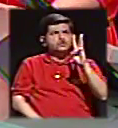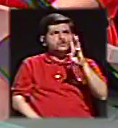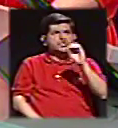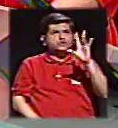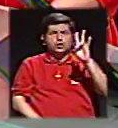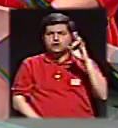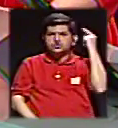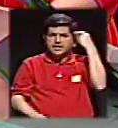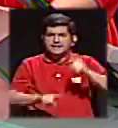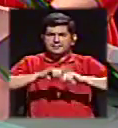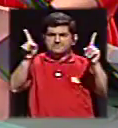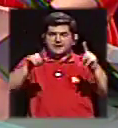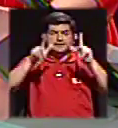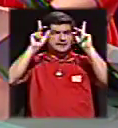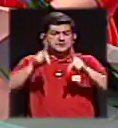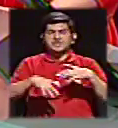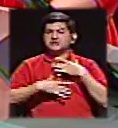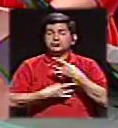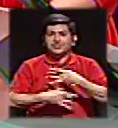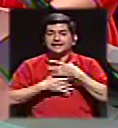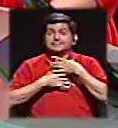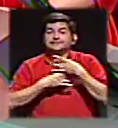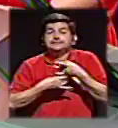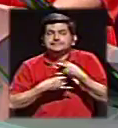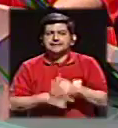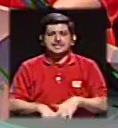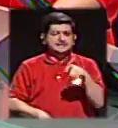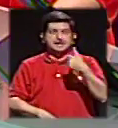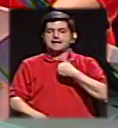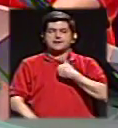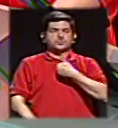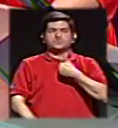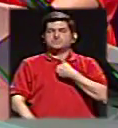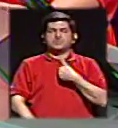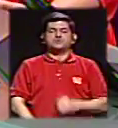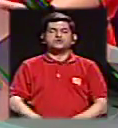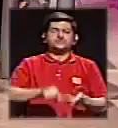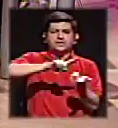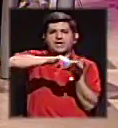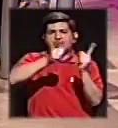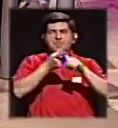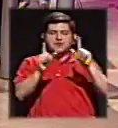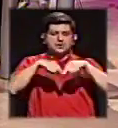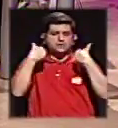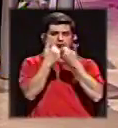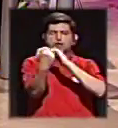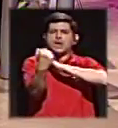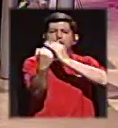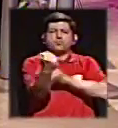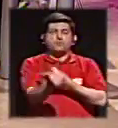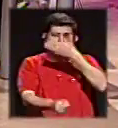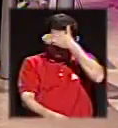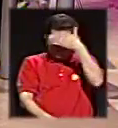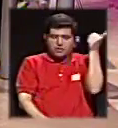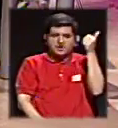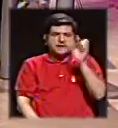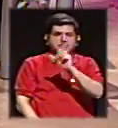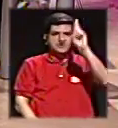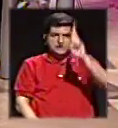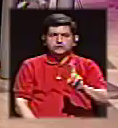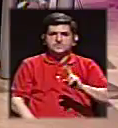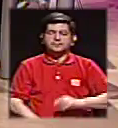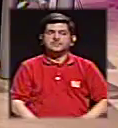o siete gobiernos. Gente totalmente interesada en ellos mismos, en sus amigos, en los grupos de poder, y se olvidaron de Costa Rica.